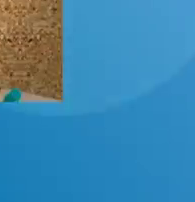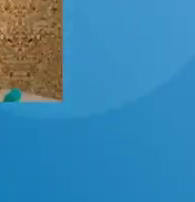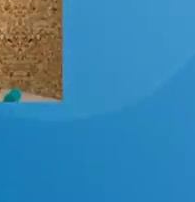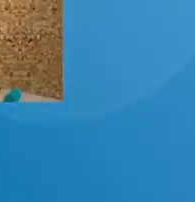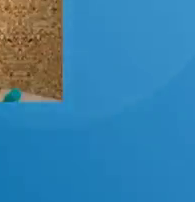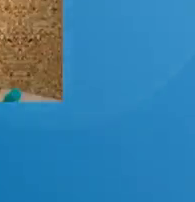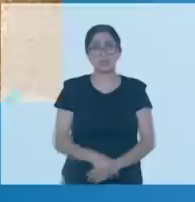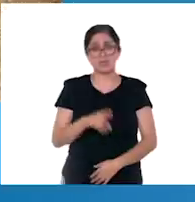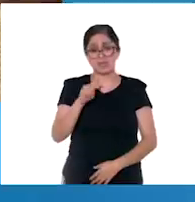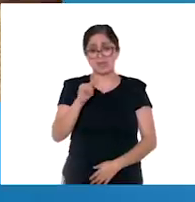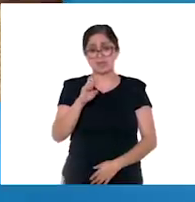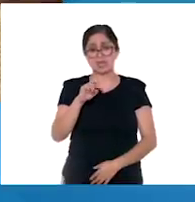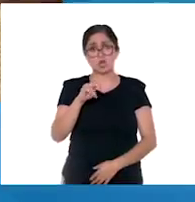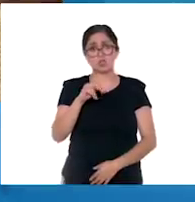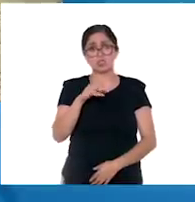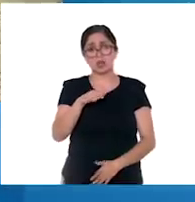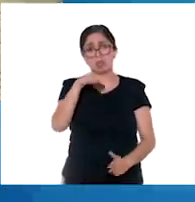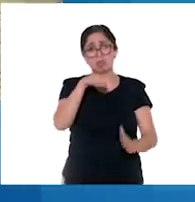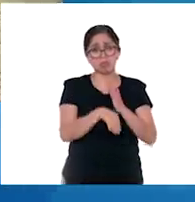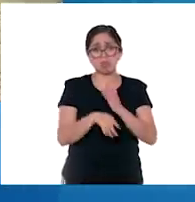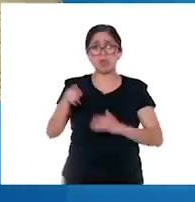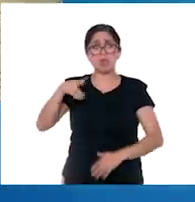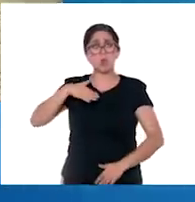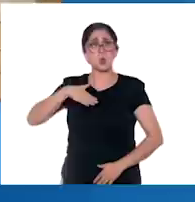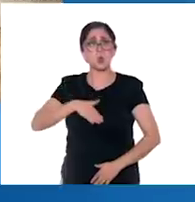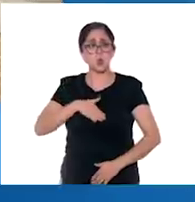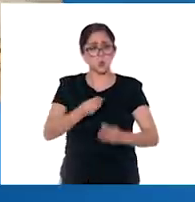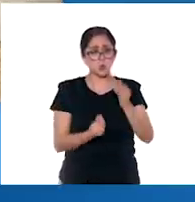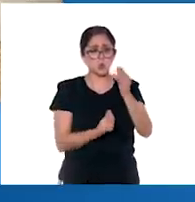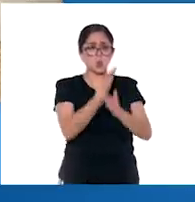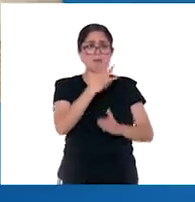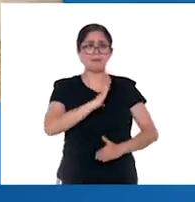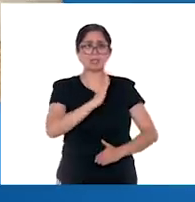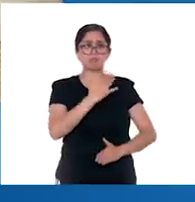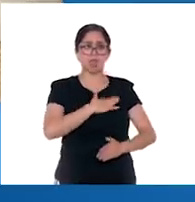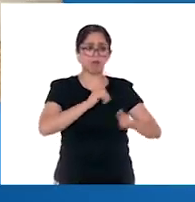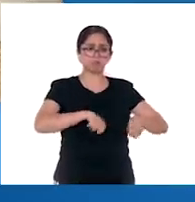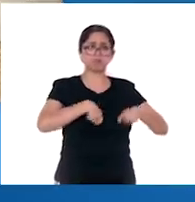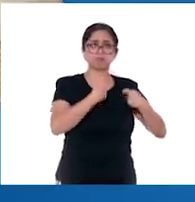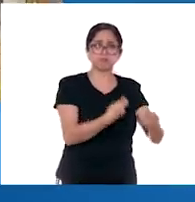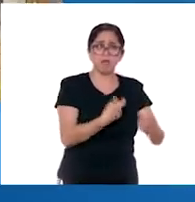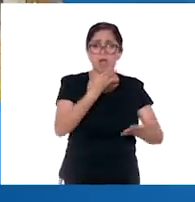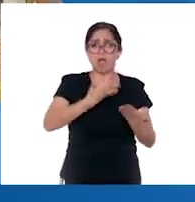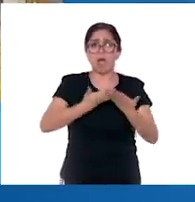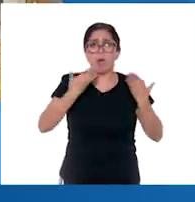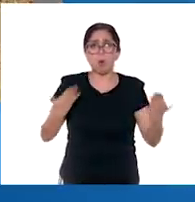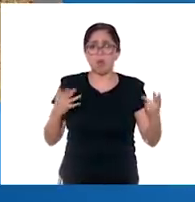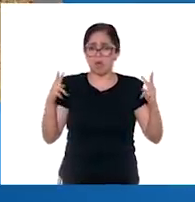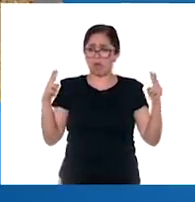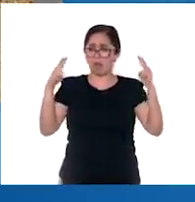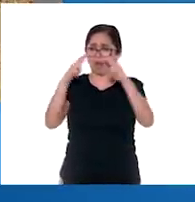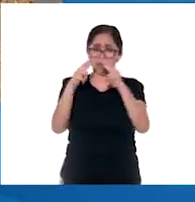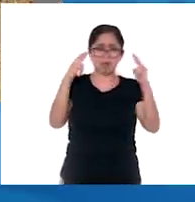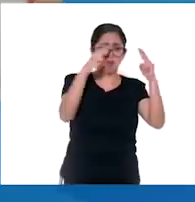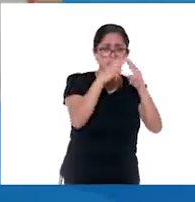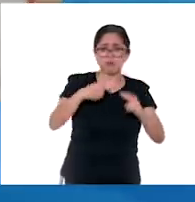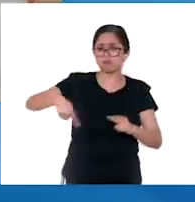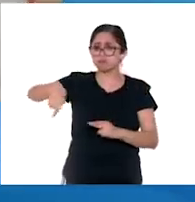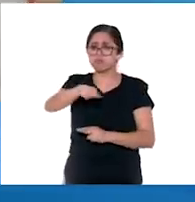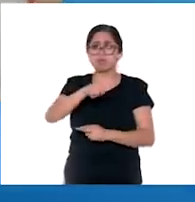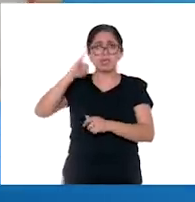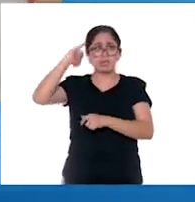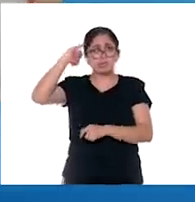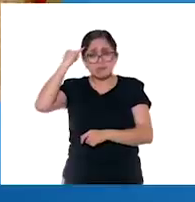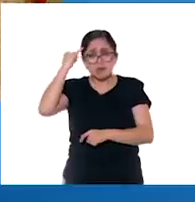Tenochtitlán ha caído y Hernán Cortés ha constituido el reino de la Nueva España. Ahora las encomiendas y la religión buscan reorganizar a los indígenas.